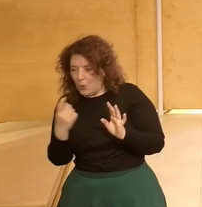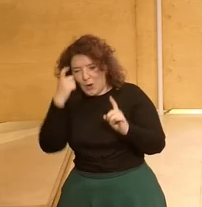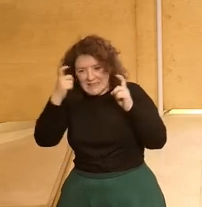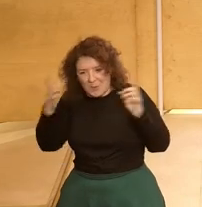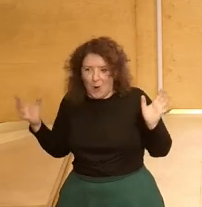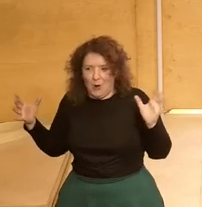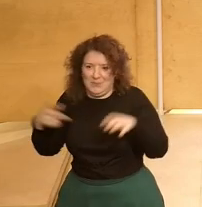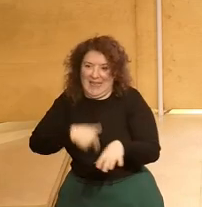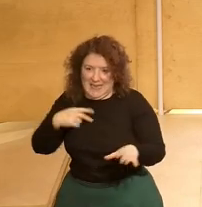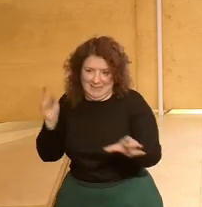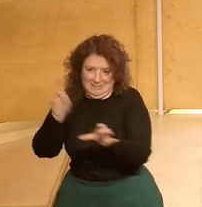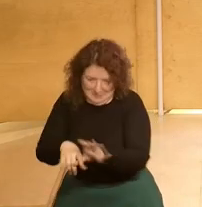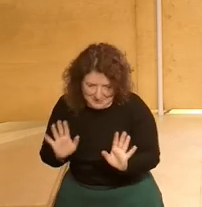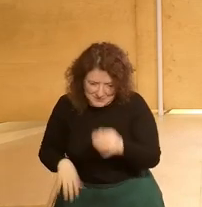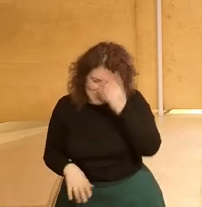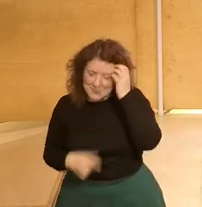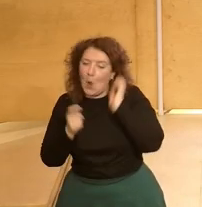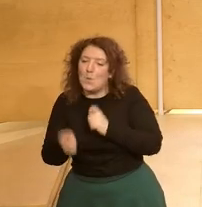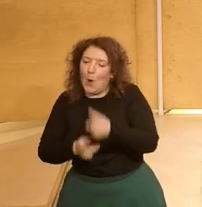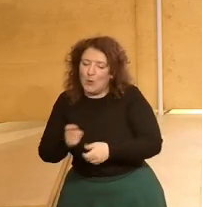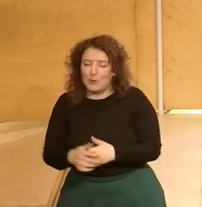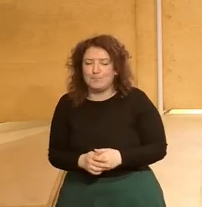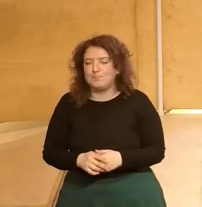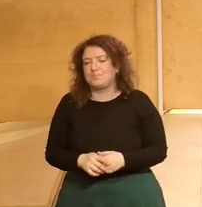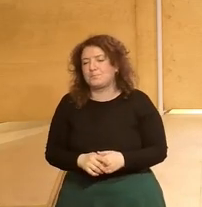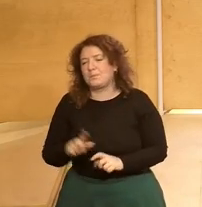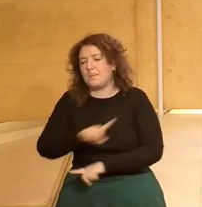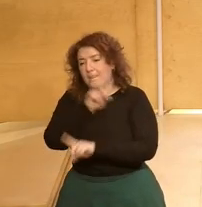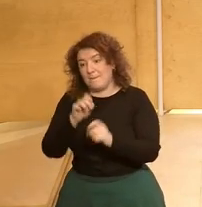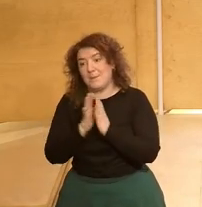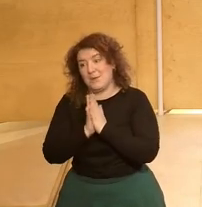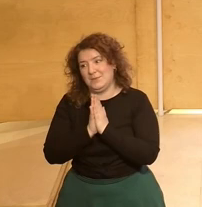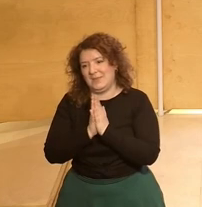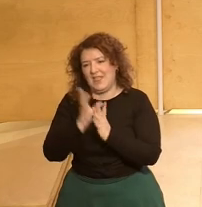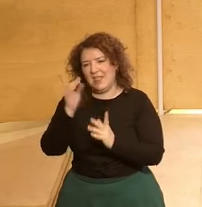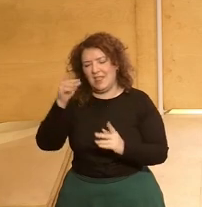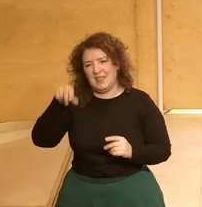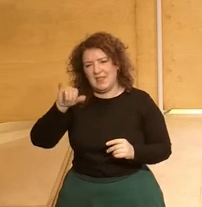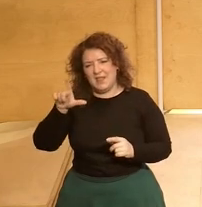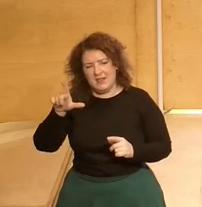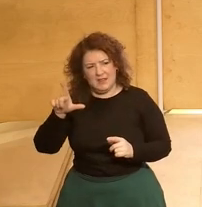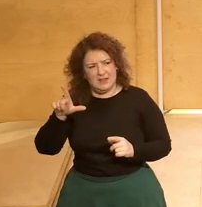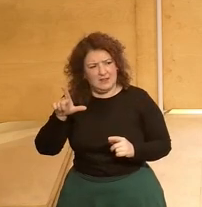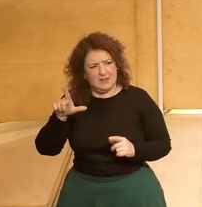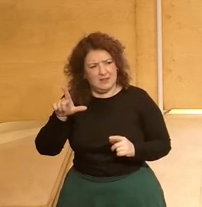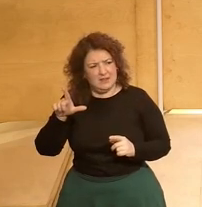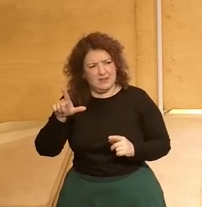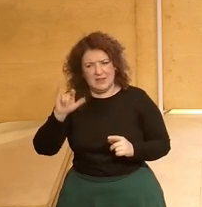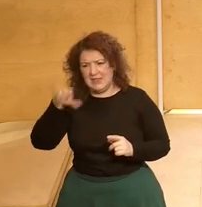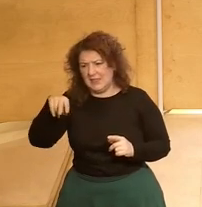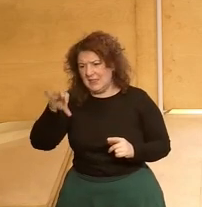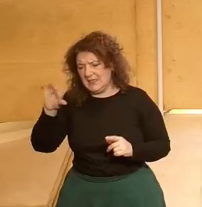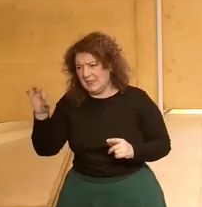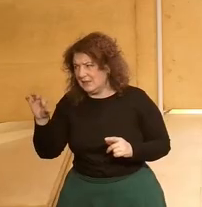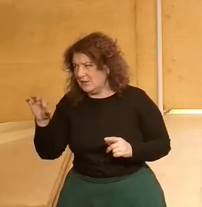poco y vamos a pasar a la segunda tanda de preguntas por favor que Daniel e Iris si pueden